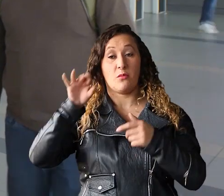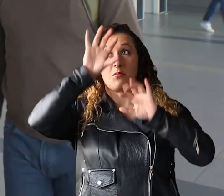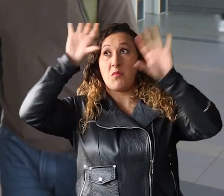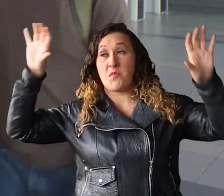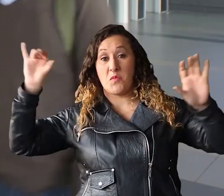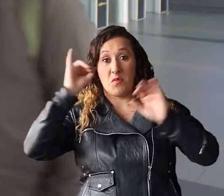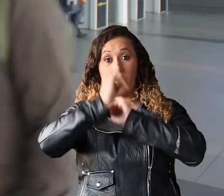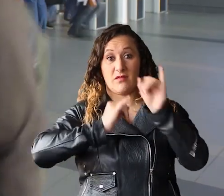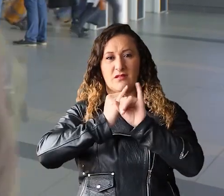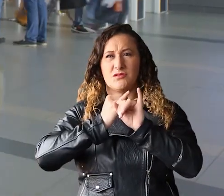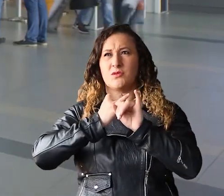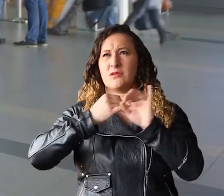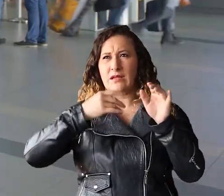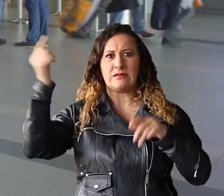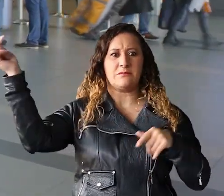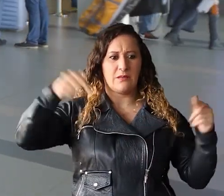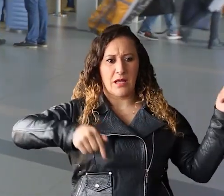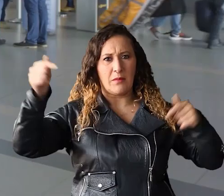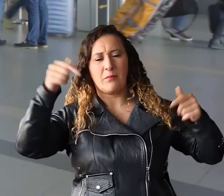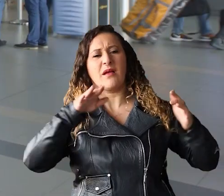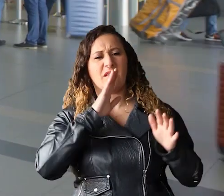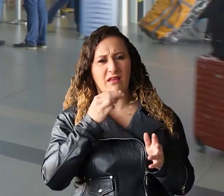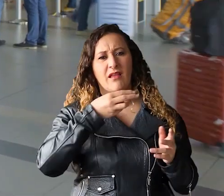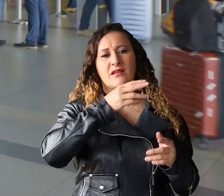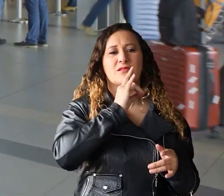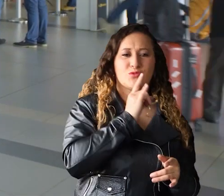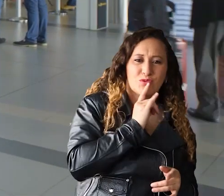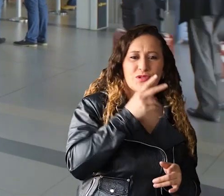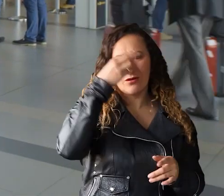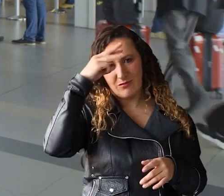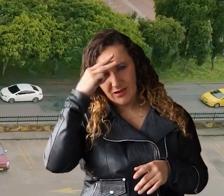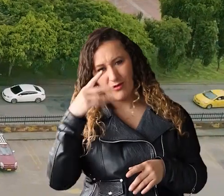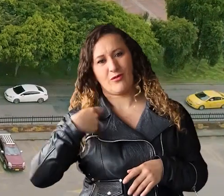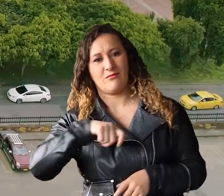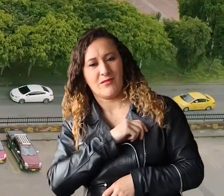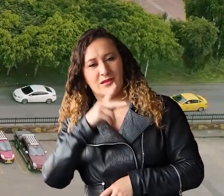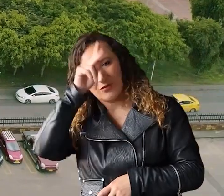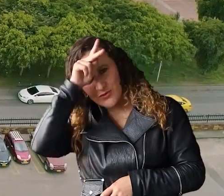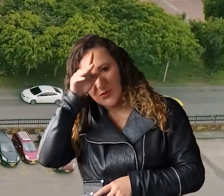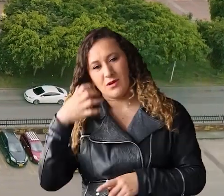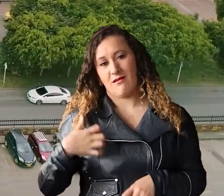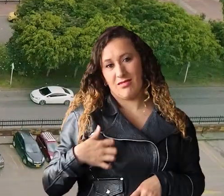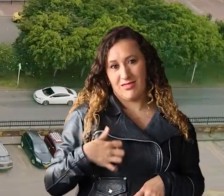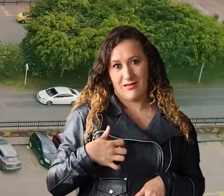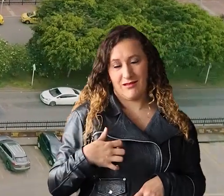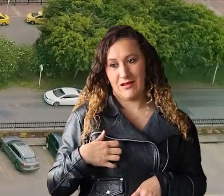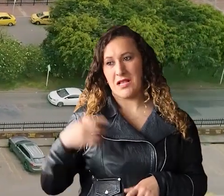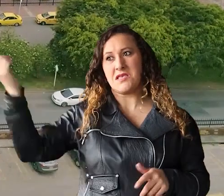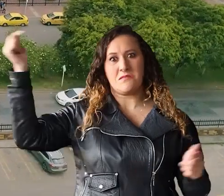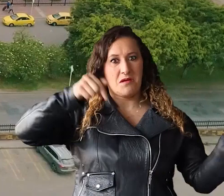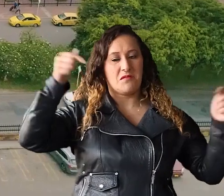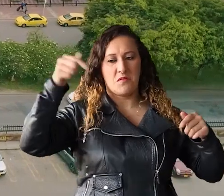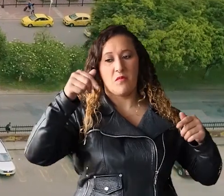principalmente de Estados Unidos, México, España, Perú y Argentina. Y la mayoría de